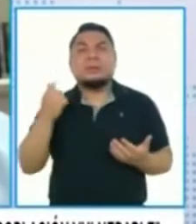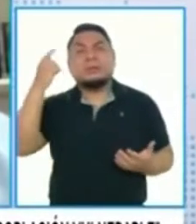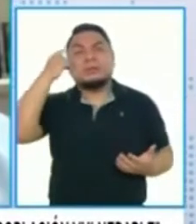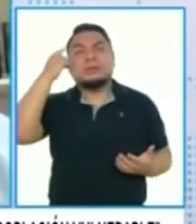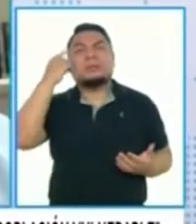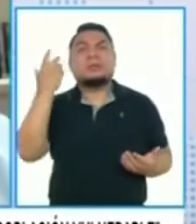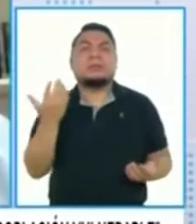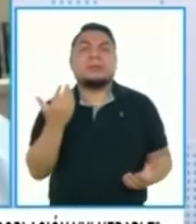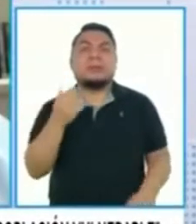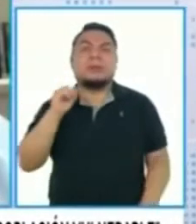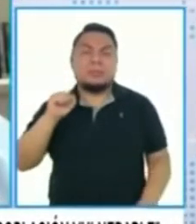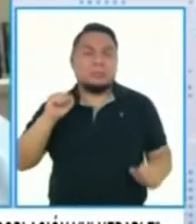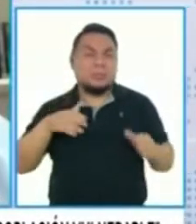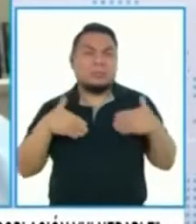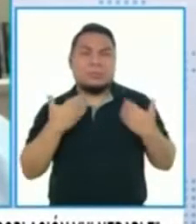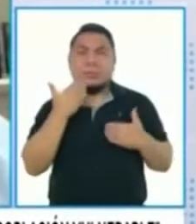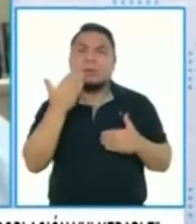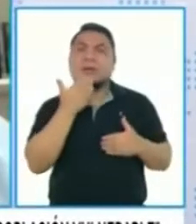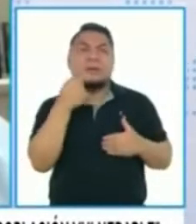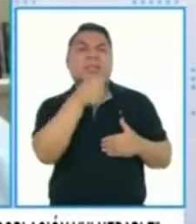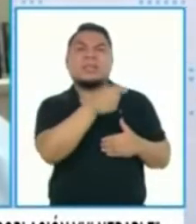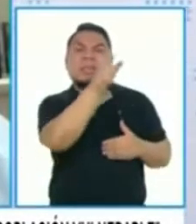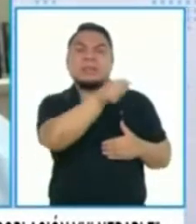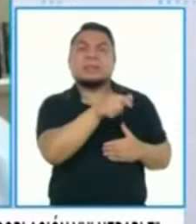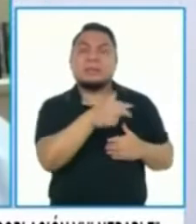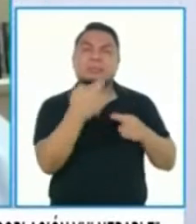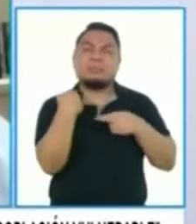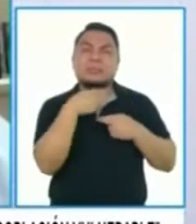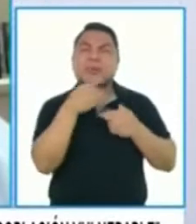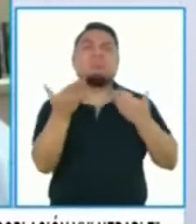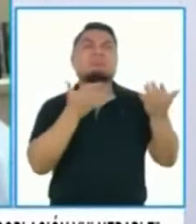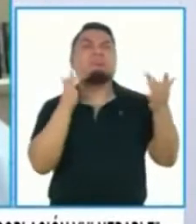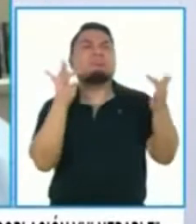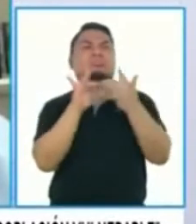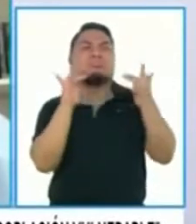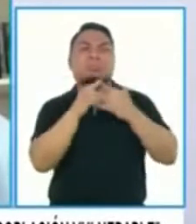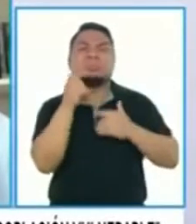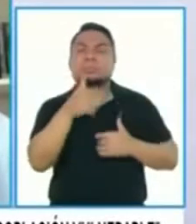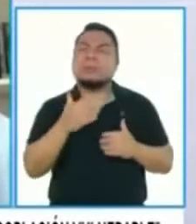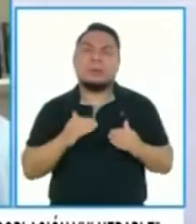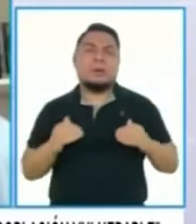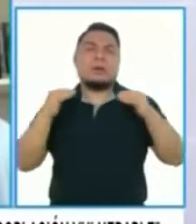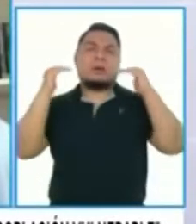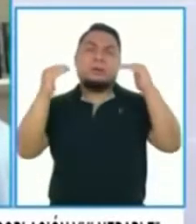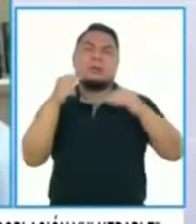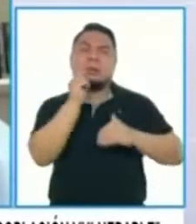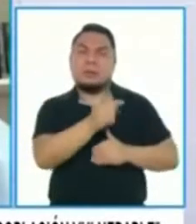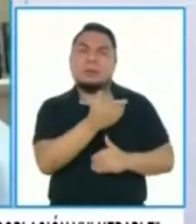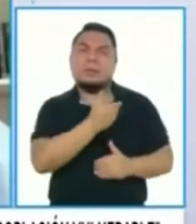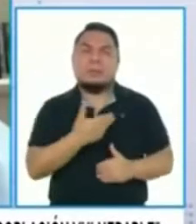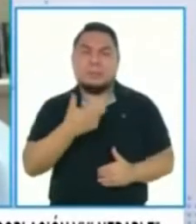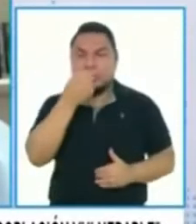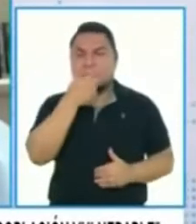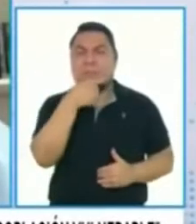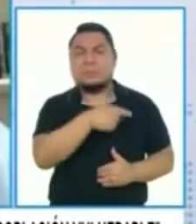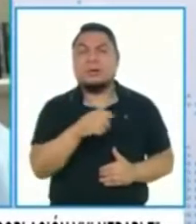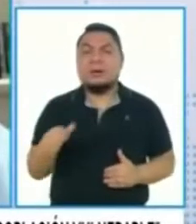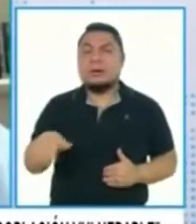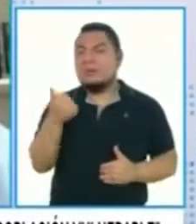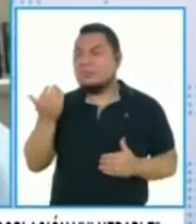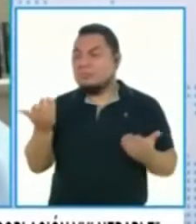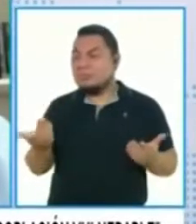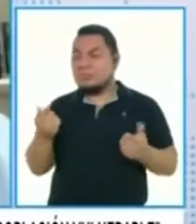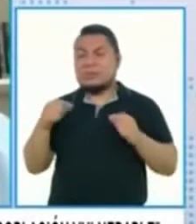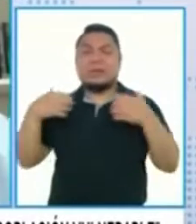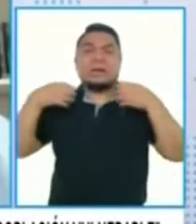pueda, en nombre del país, hacer esas negociaciones de altísimo nivel. No puede ser hecho por